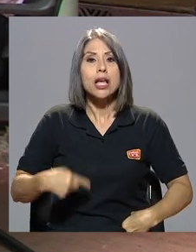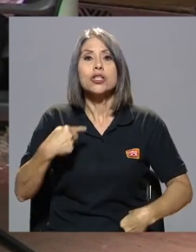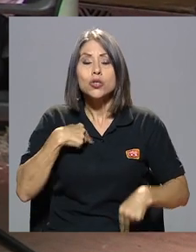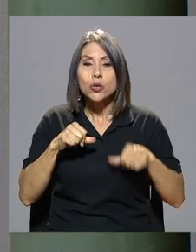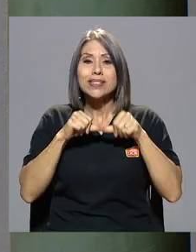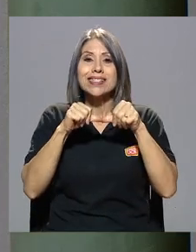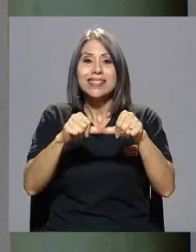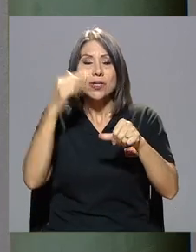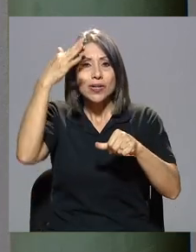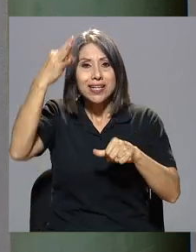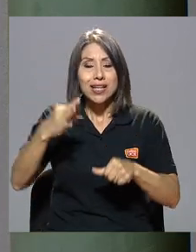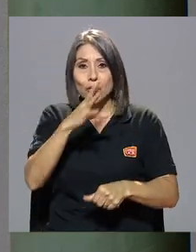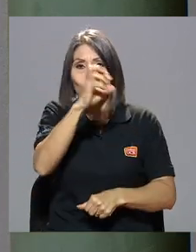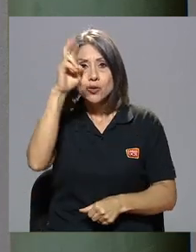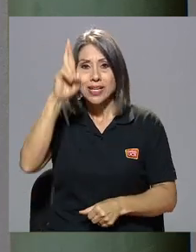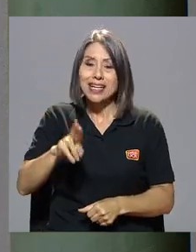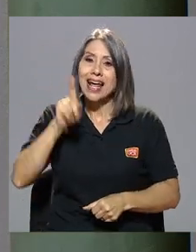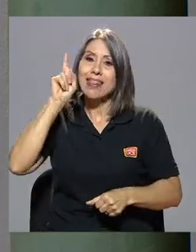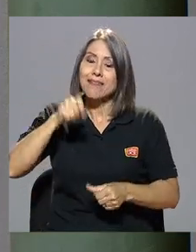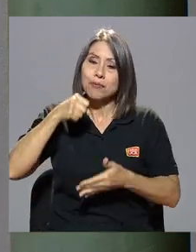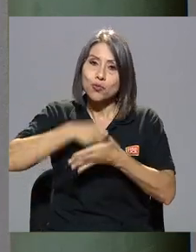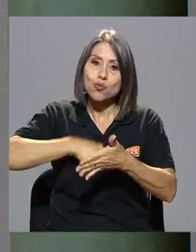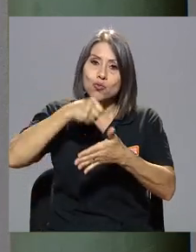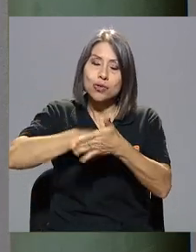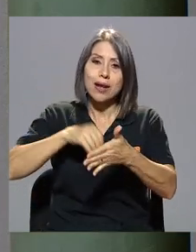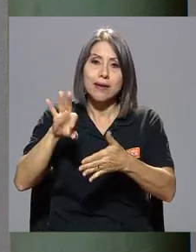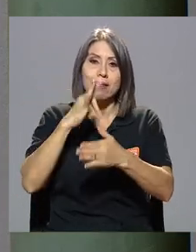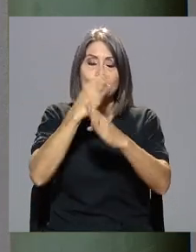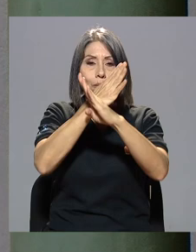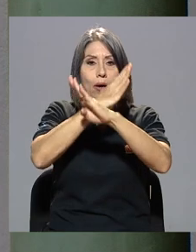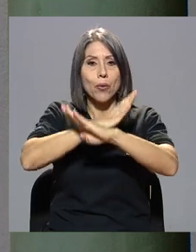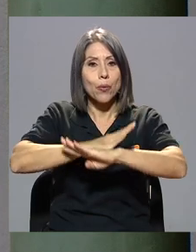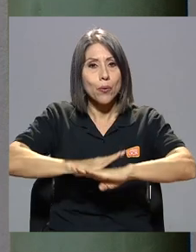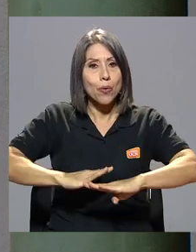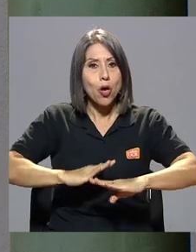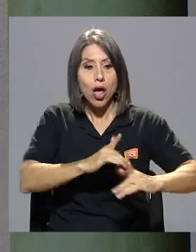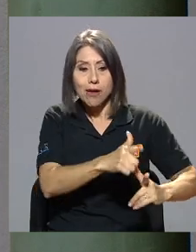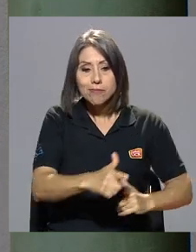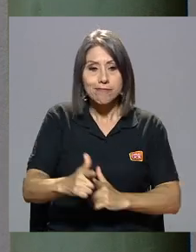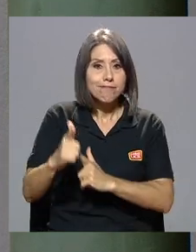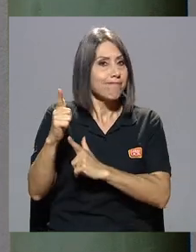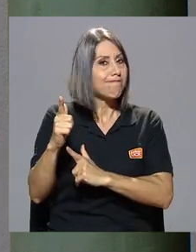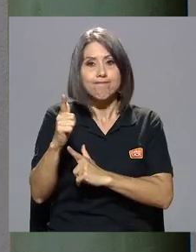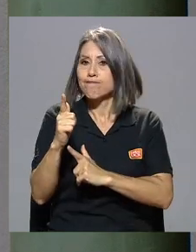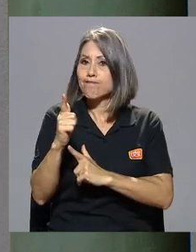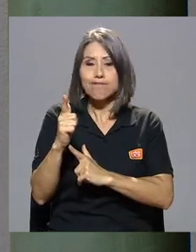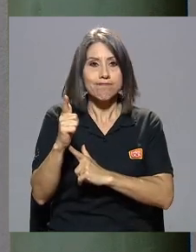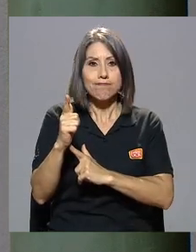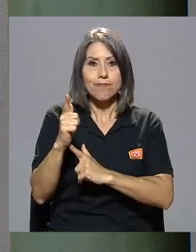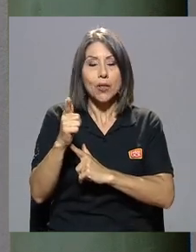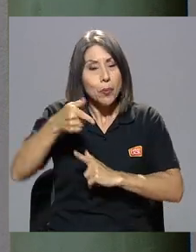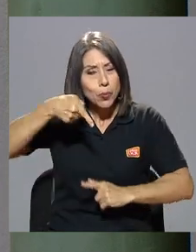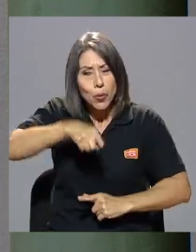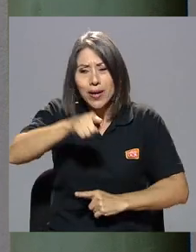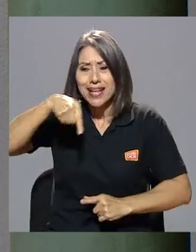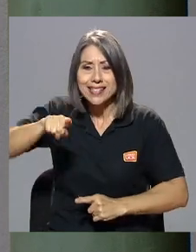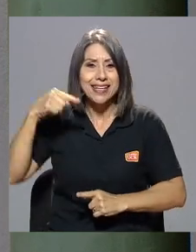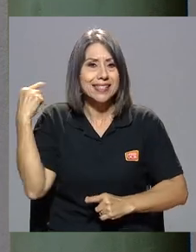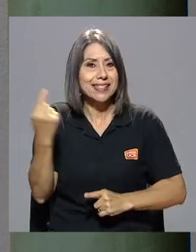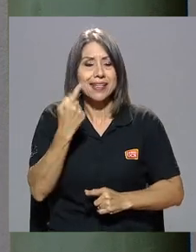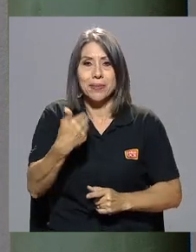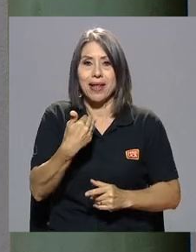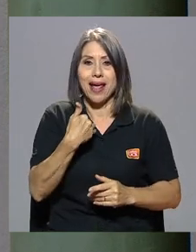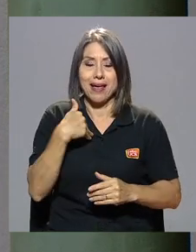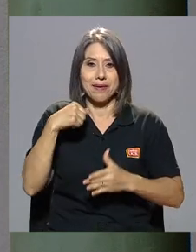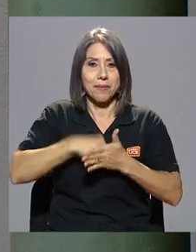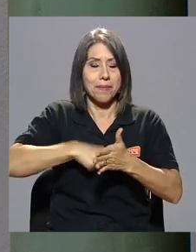que en Costa Rica debemos luchar por la vía pacífica no armada porque violencia siempre hay en